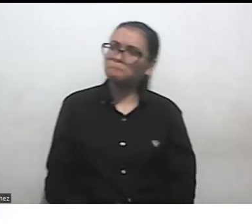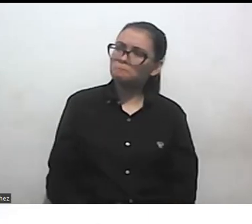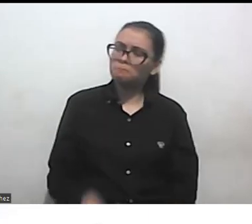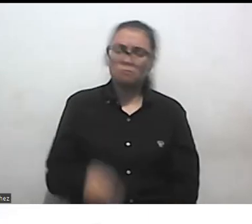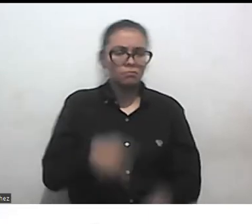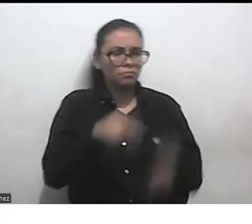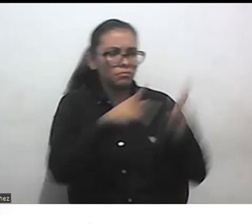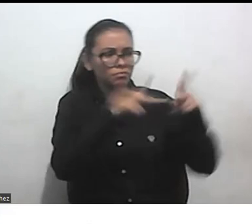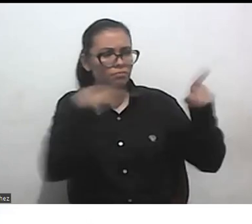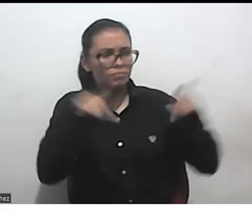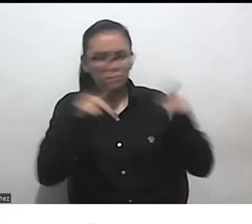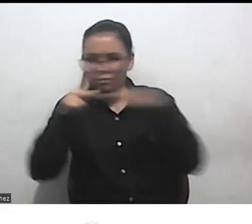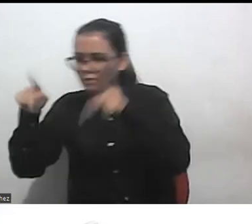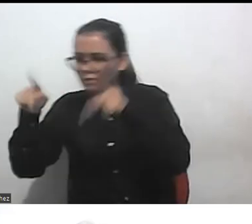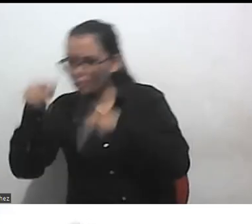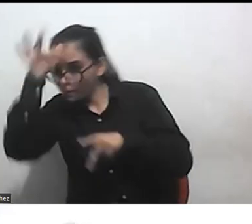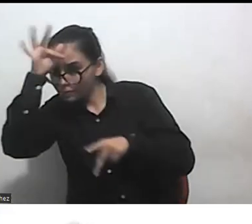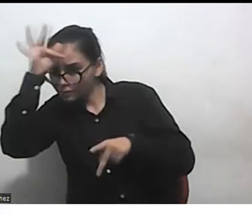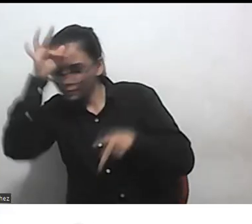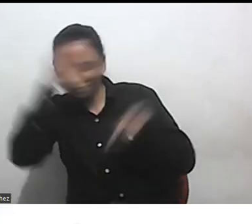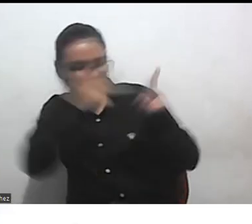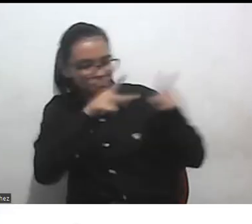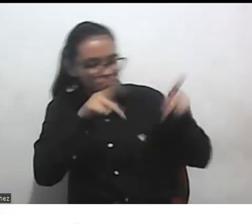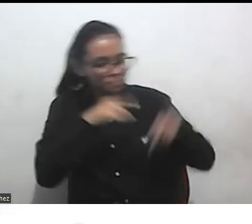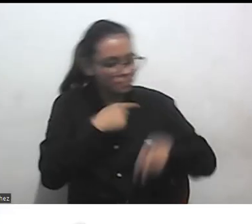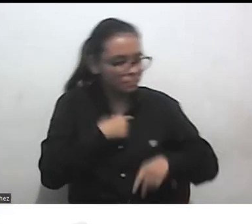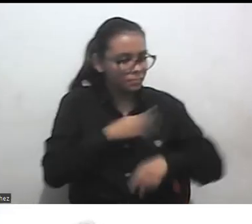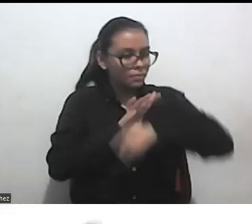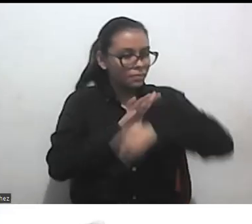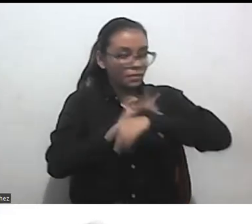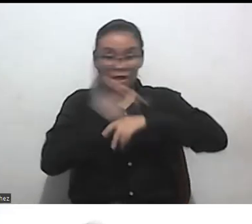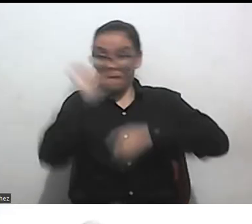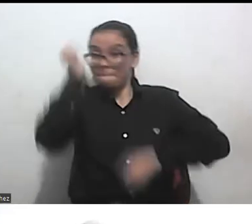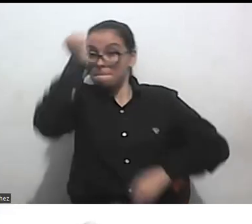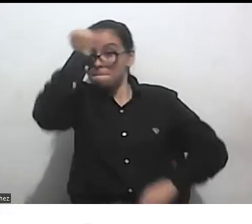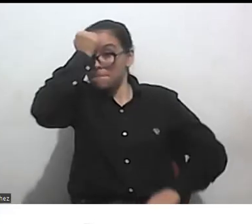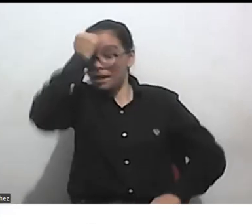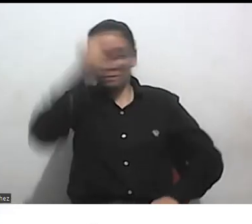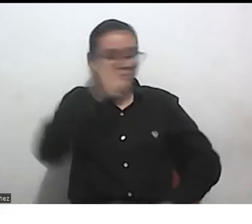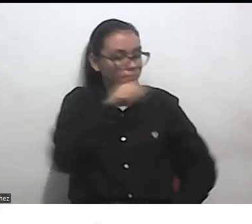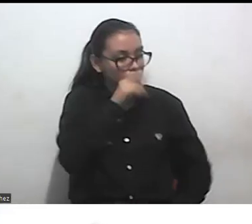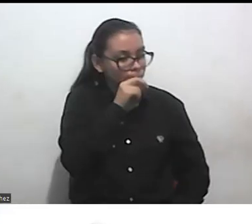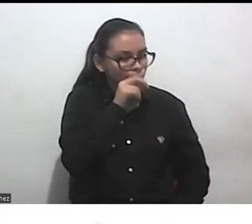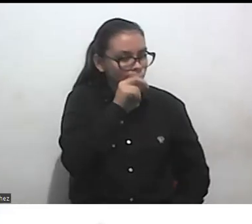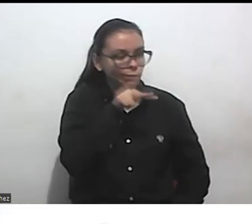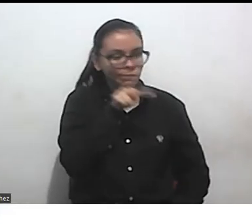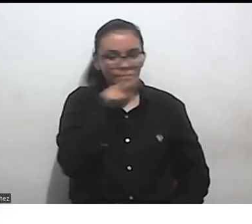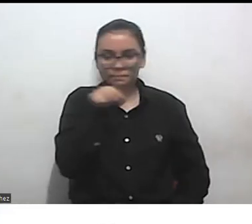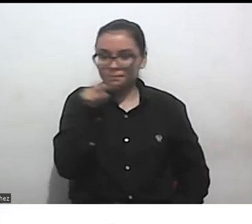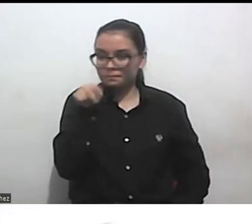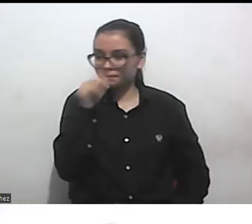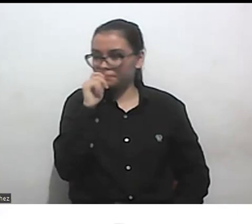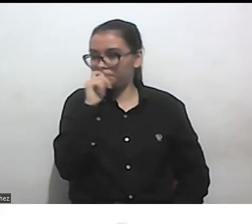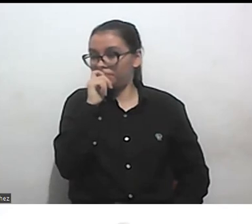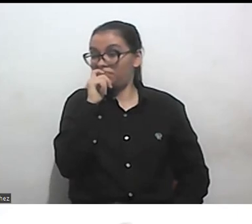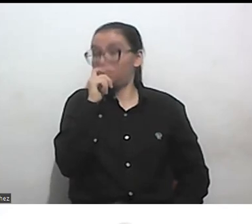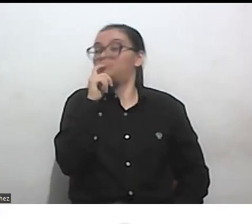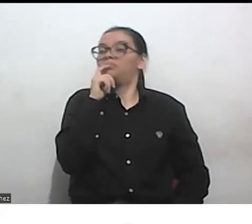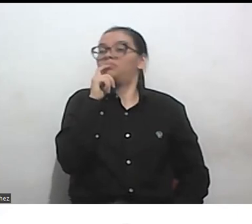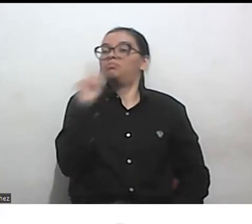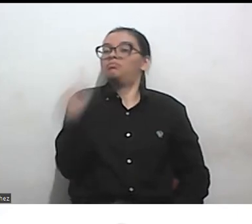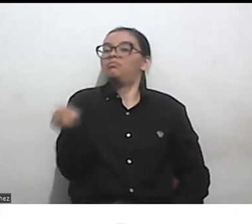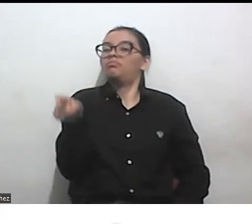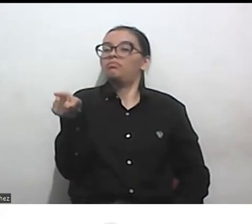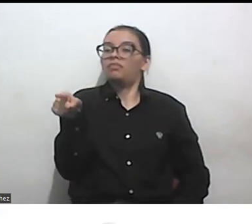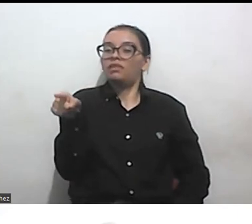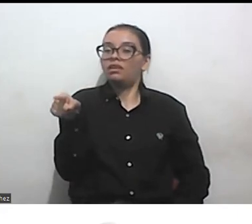y el doctor el principal vamos a decir señaló con el dedo y dijo este es un paciente que